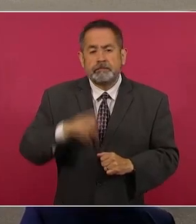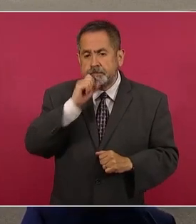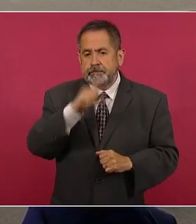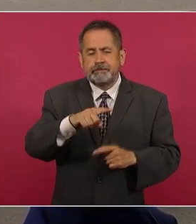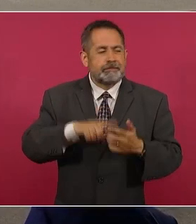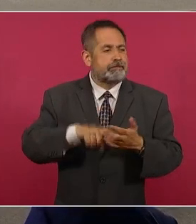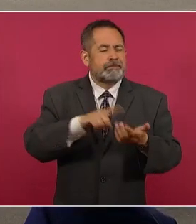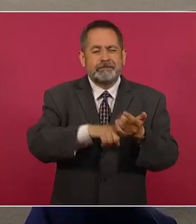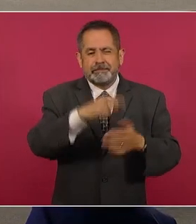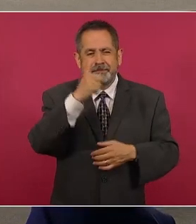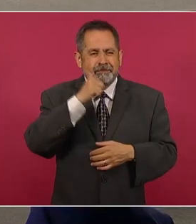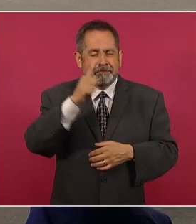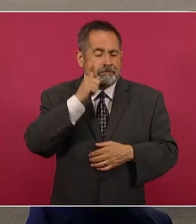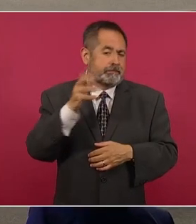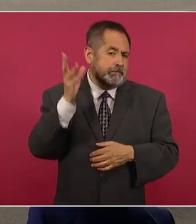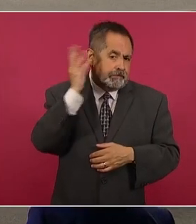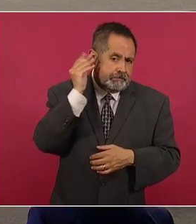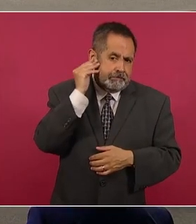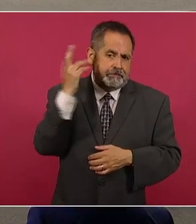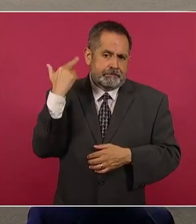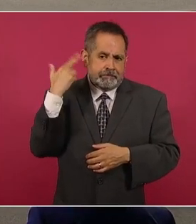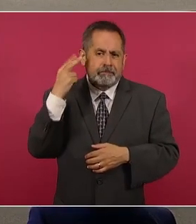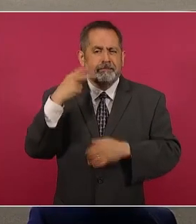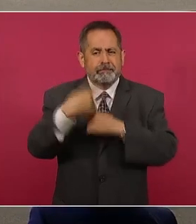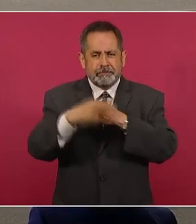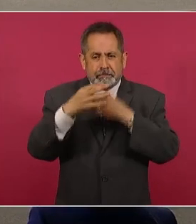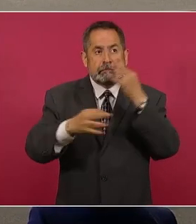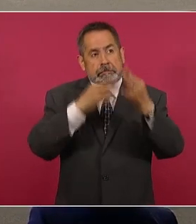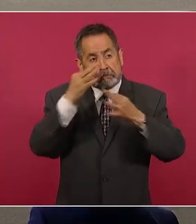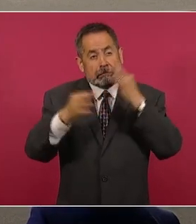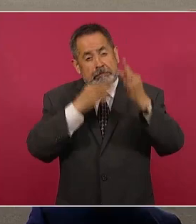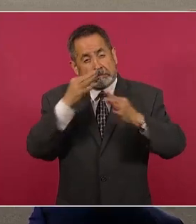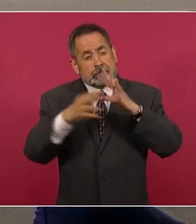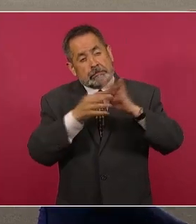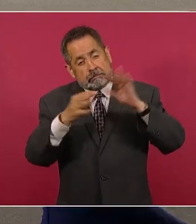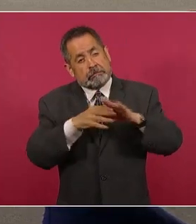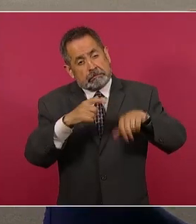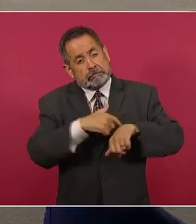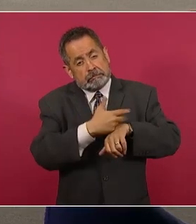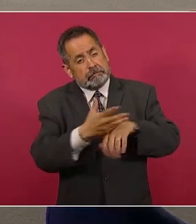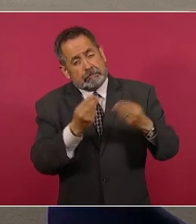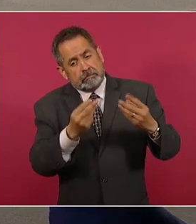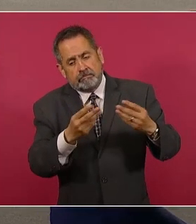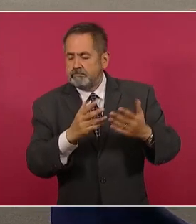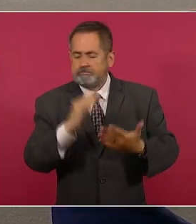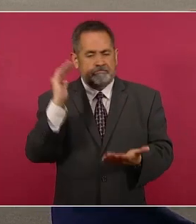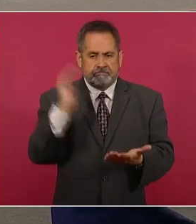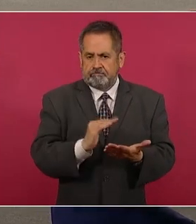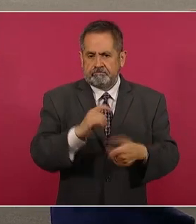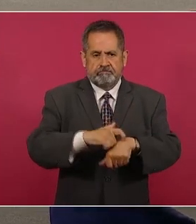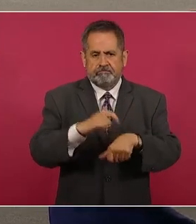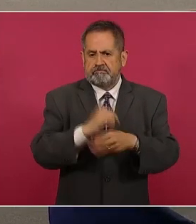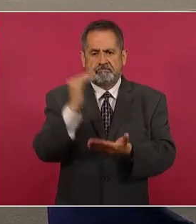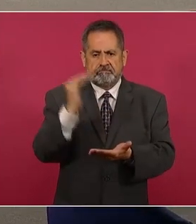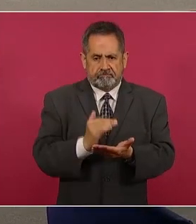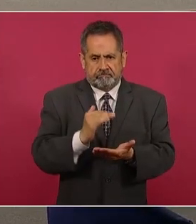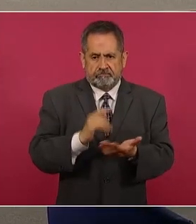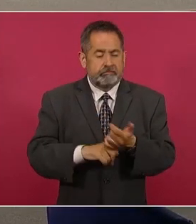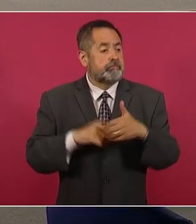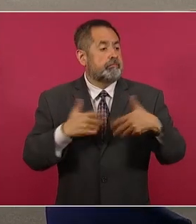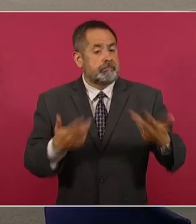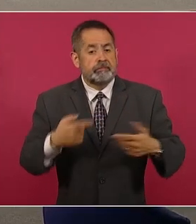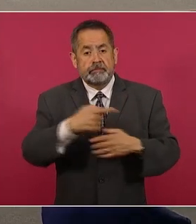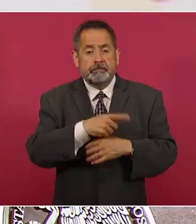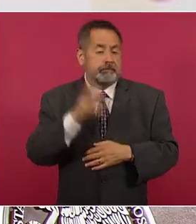radio y televisión en materia electoral, con eso garantizando que prácticamente todo el tiempo de radio y